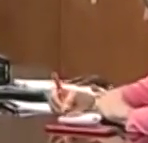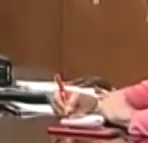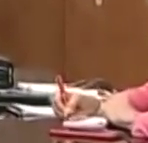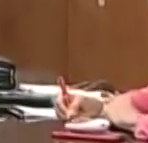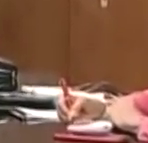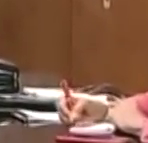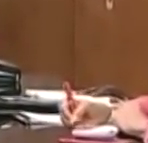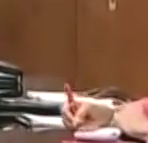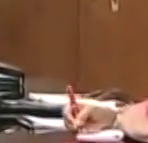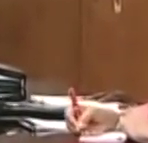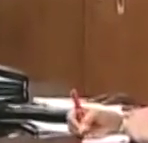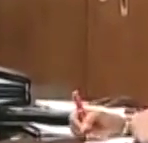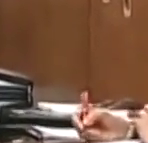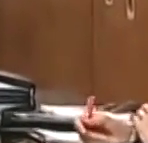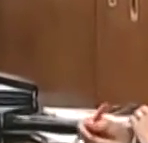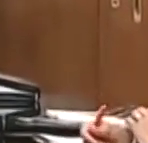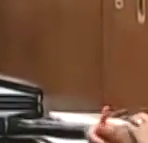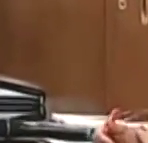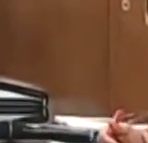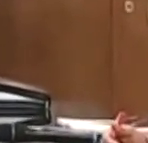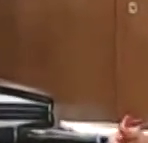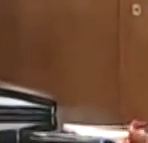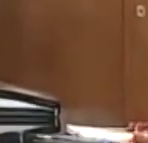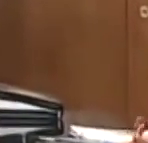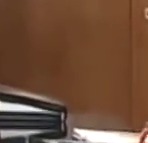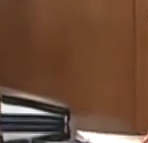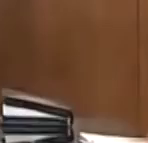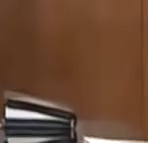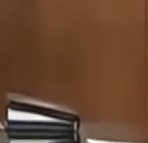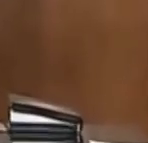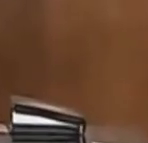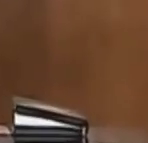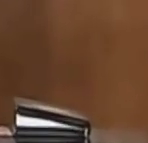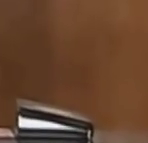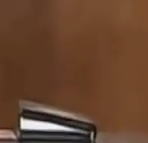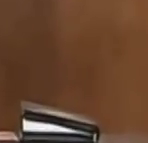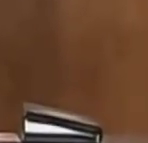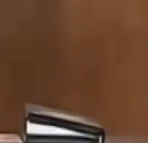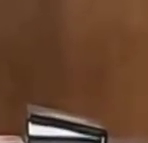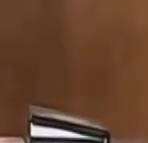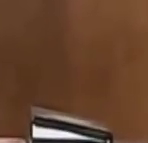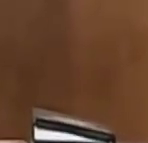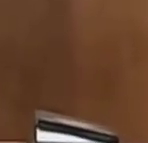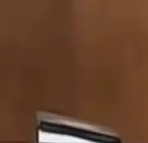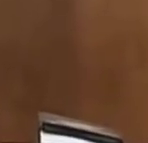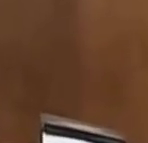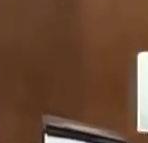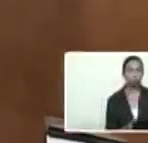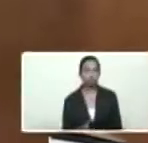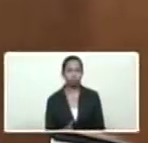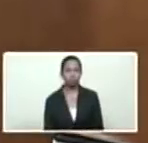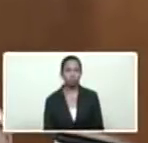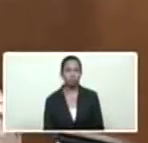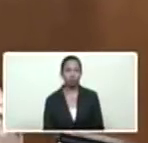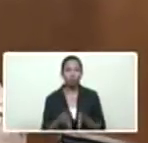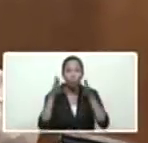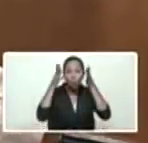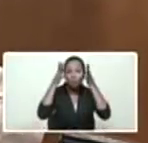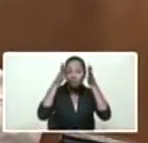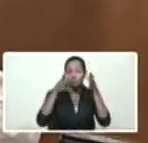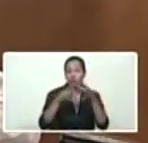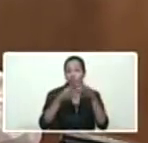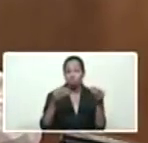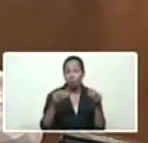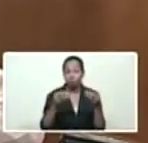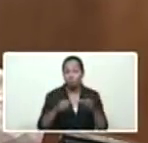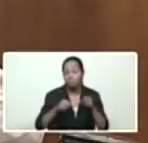conectados para transmitirle un conjunto de informaciones, de orientaciones necesarias para seguir